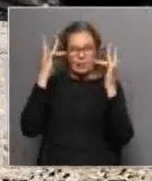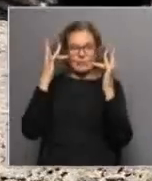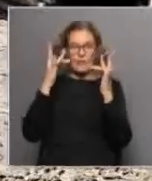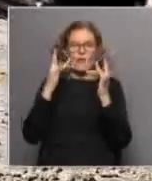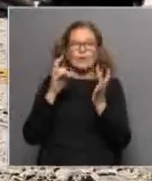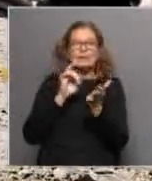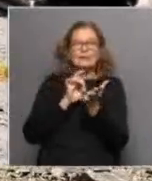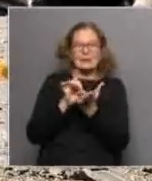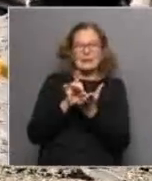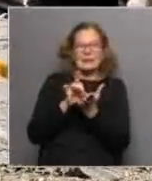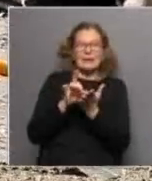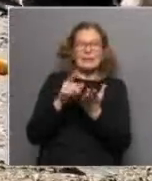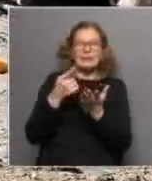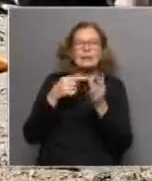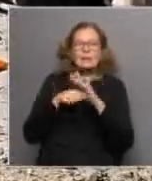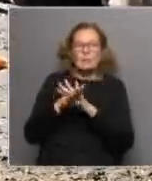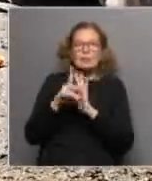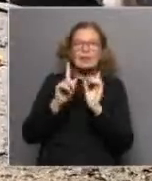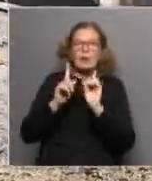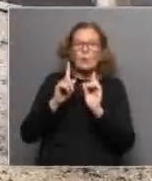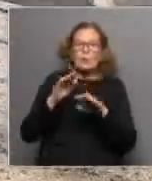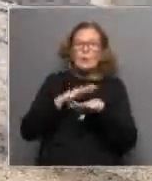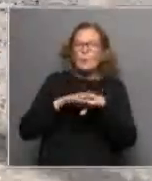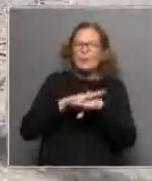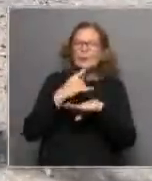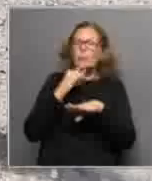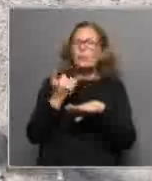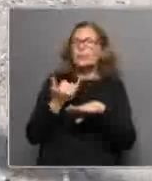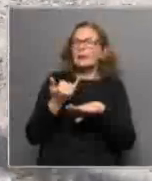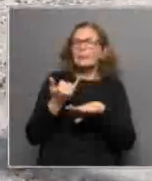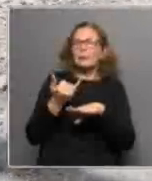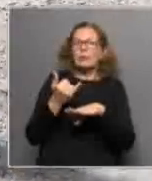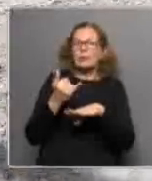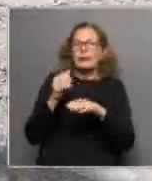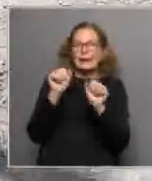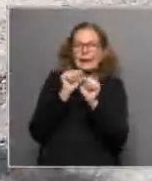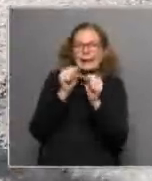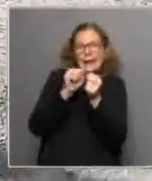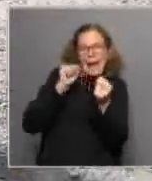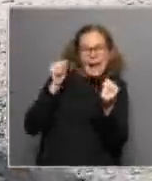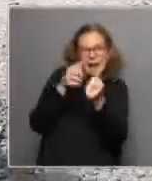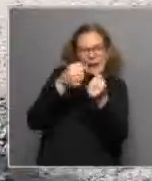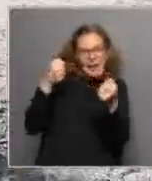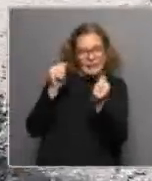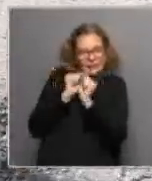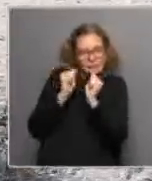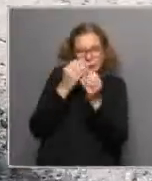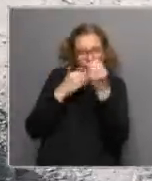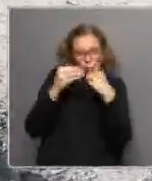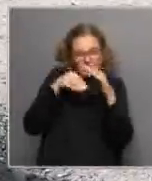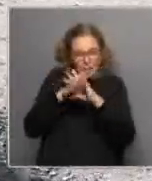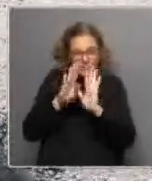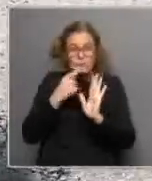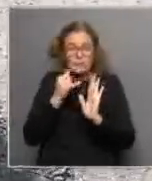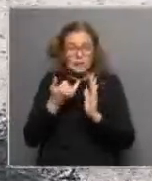y del acceso a algunos bienes de confort muy básicos, como puede llegar a ser el tener heladera para refrigerar los alimentos o